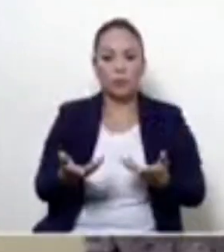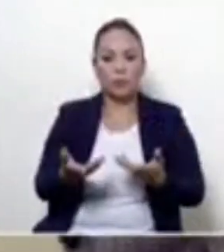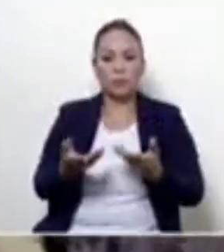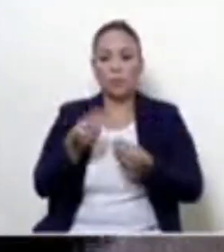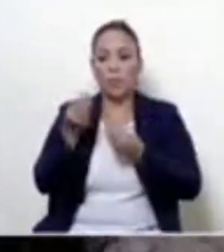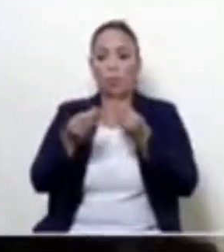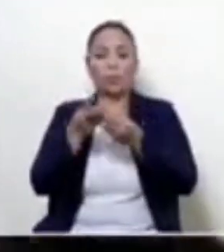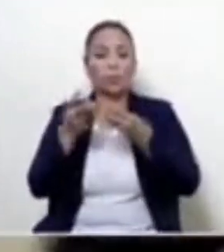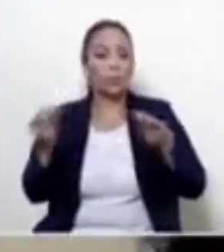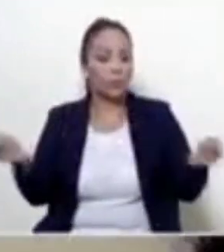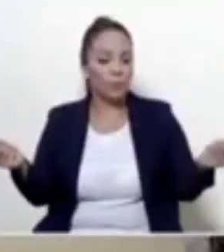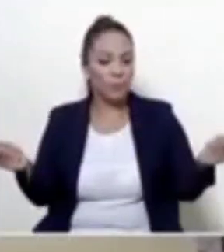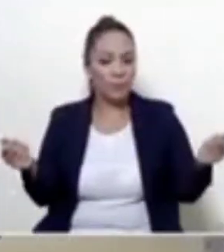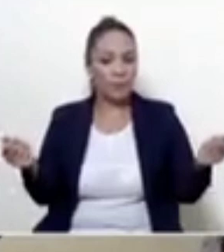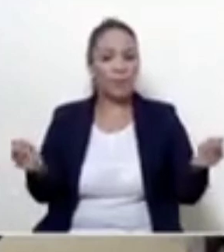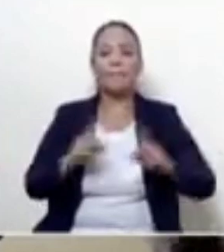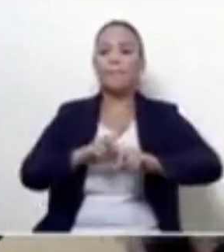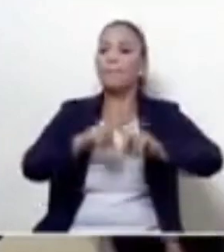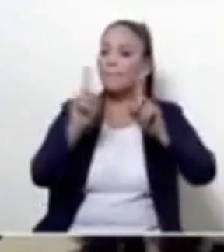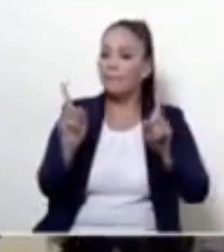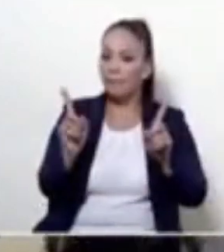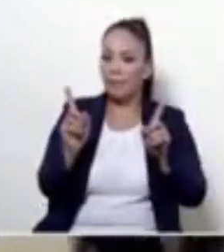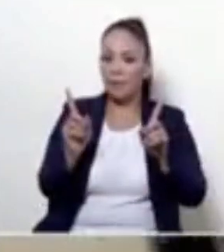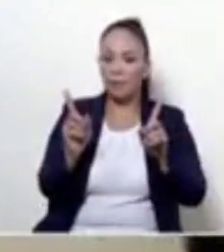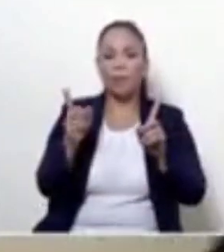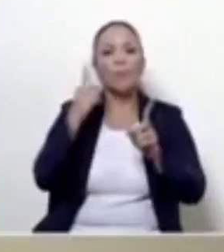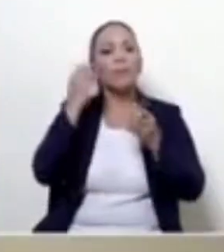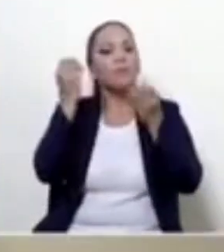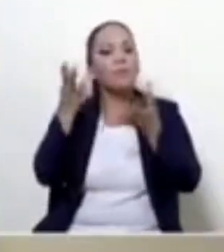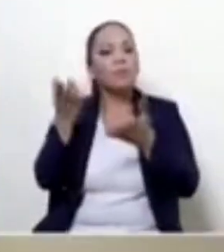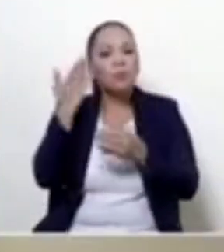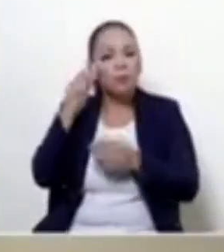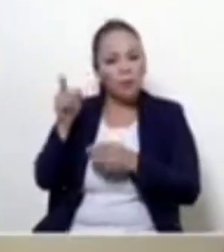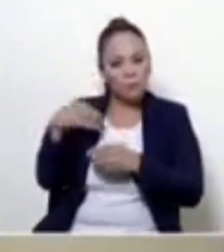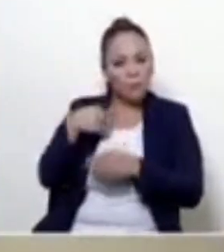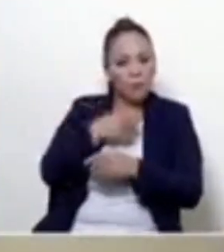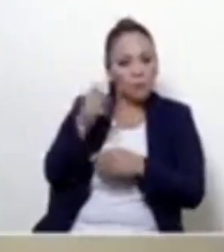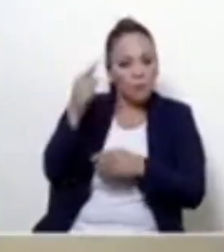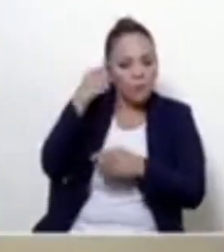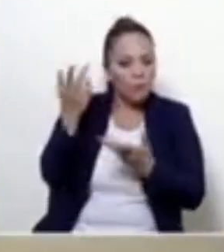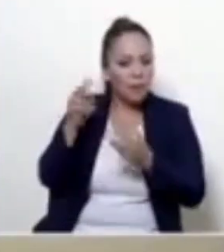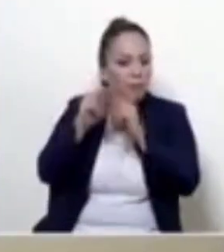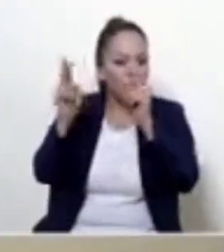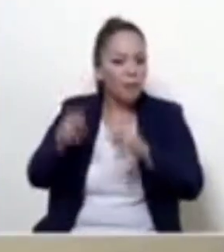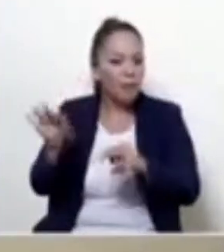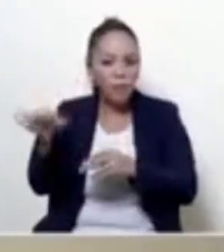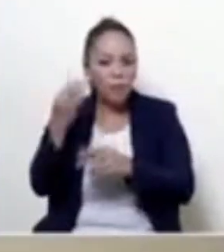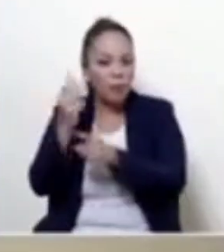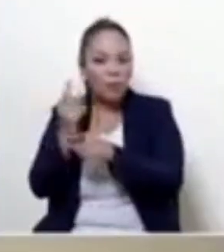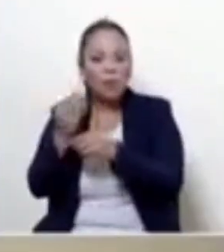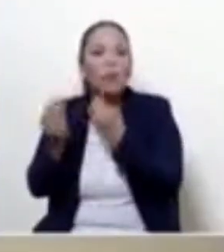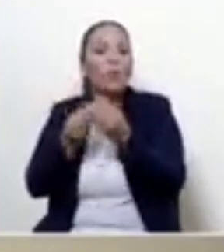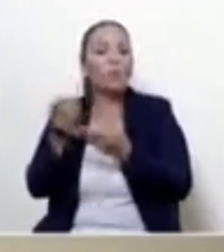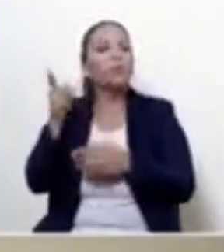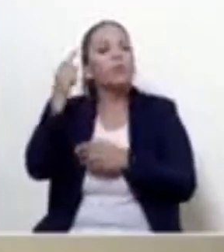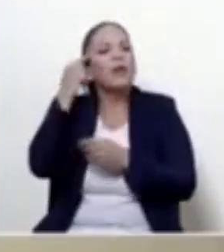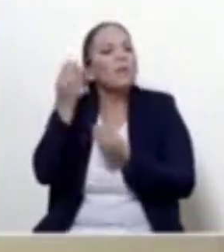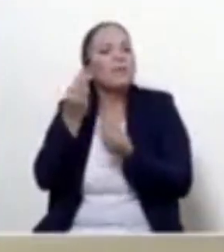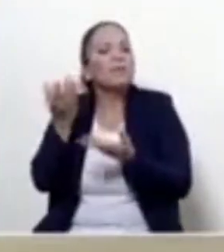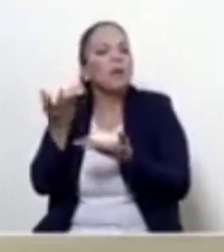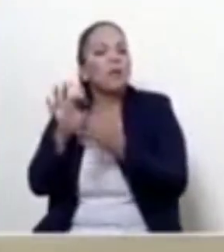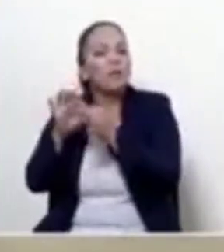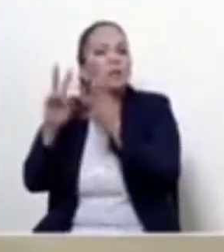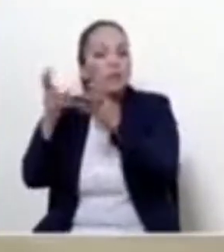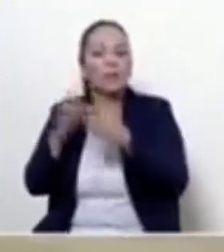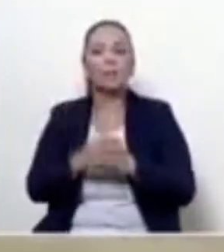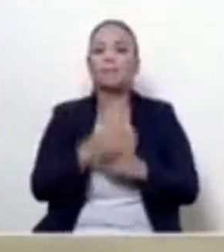productos. Pero para efectos de información, no sé, ministro, ¿usted piensa que el Internet es el mecanismo o qué ha pensado usted al respecto? Exacto.